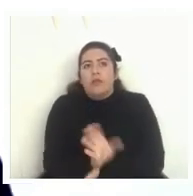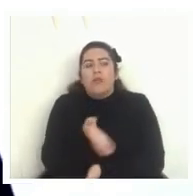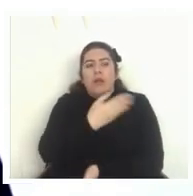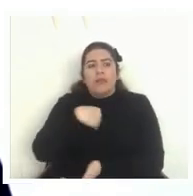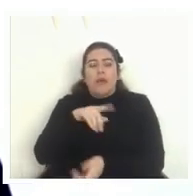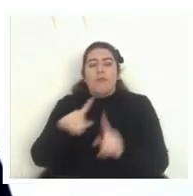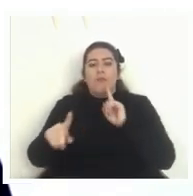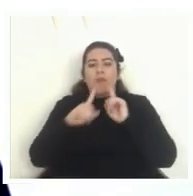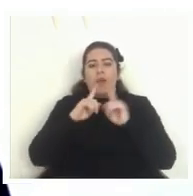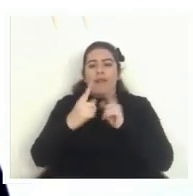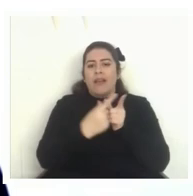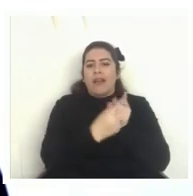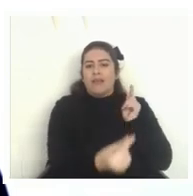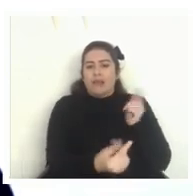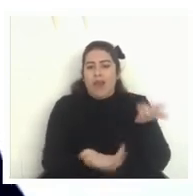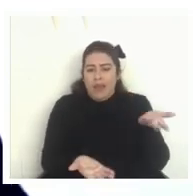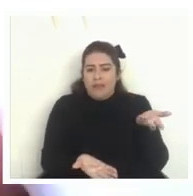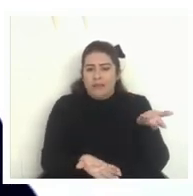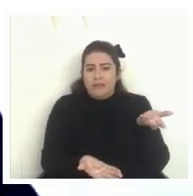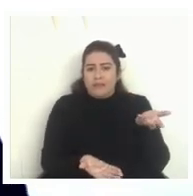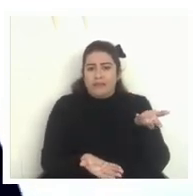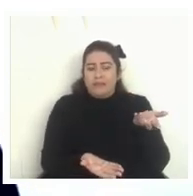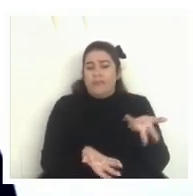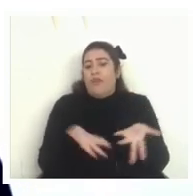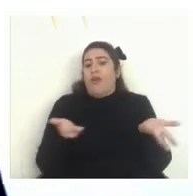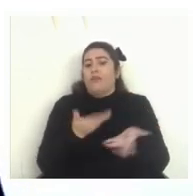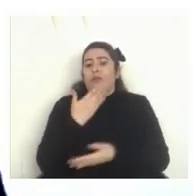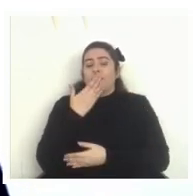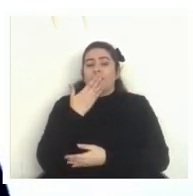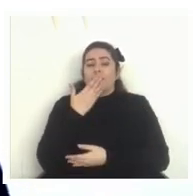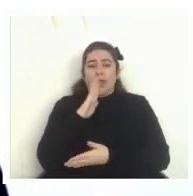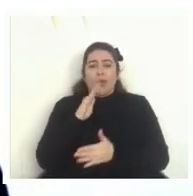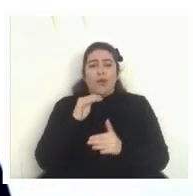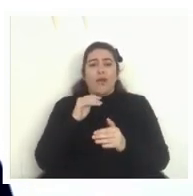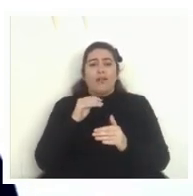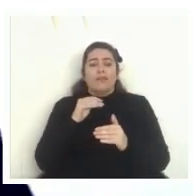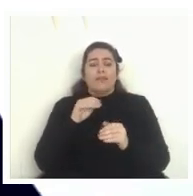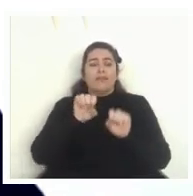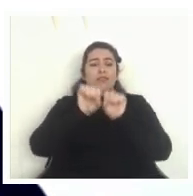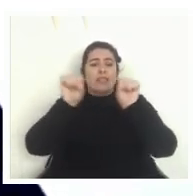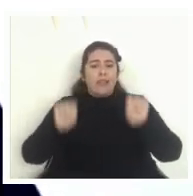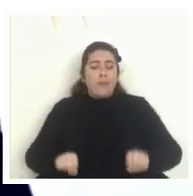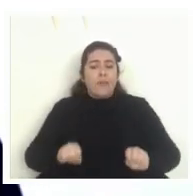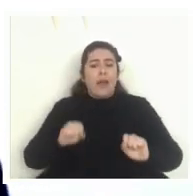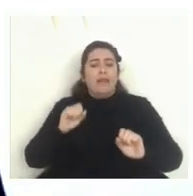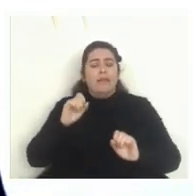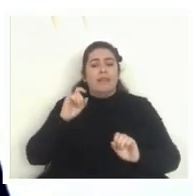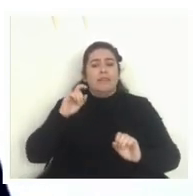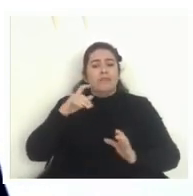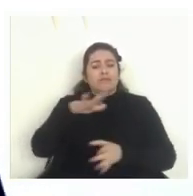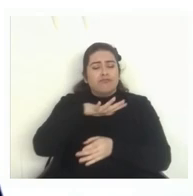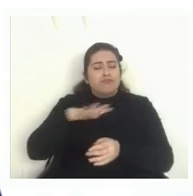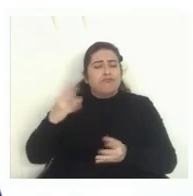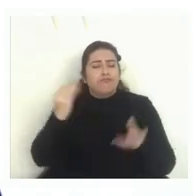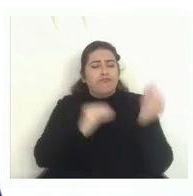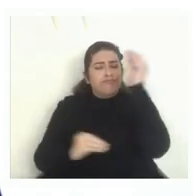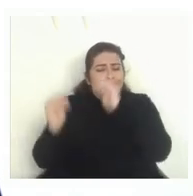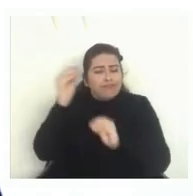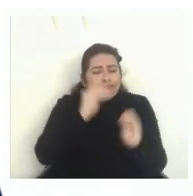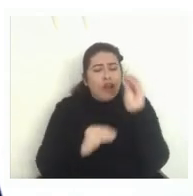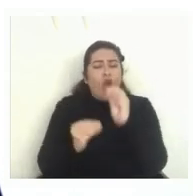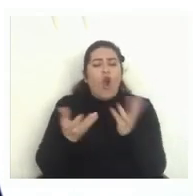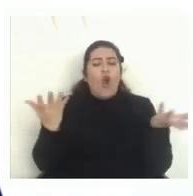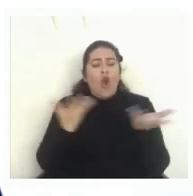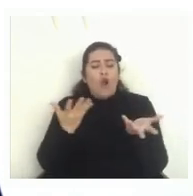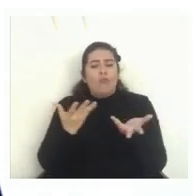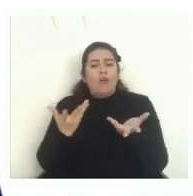cómo estandarizadas cómo podemos tener un sistema más complejo cómo podemos utilizar o incorporar